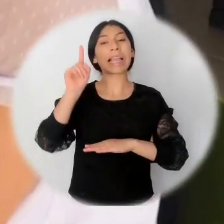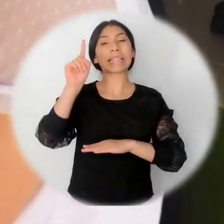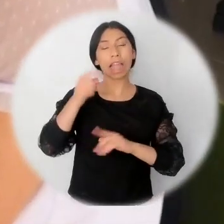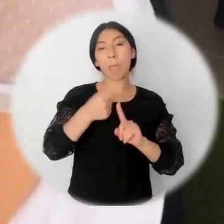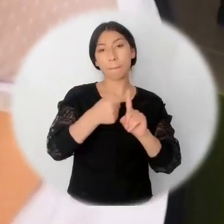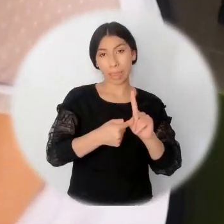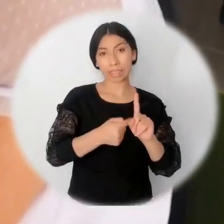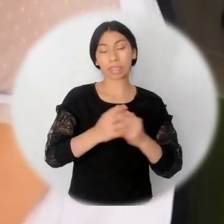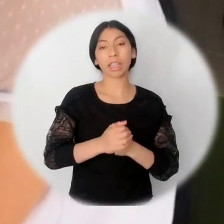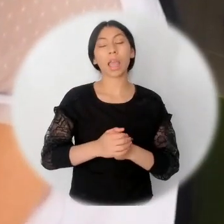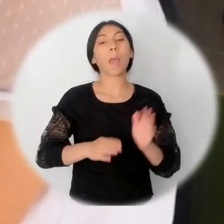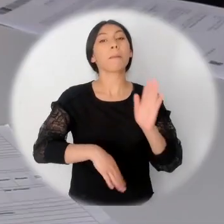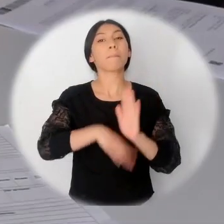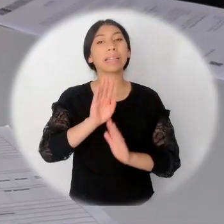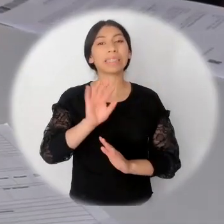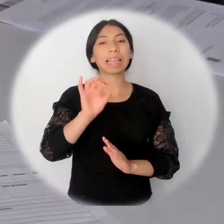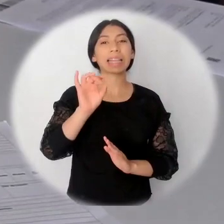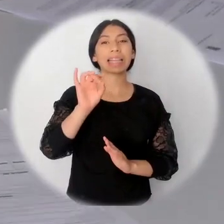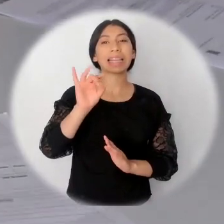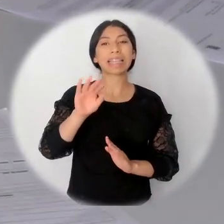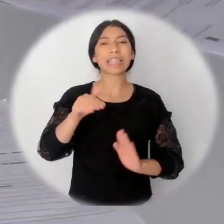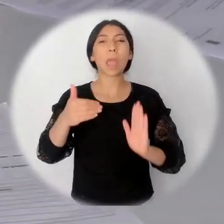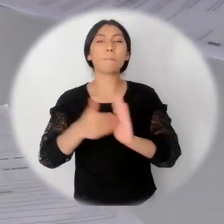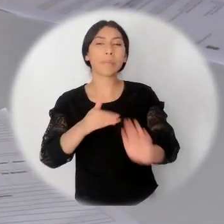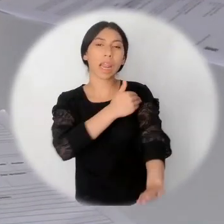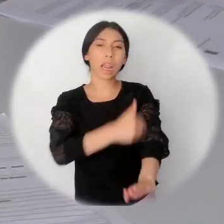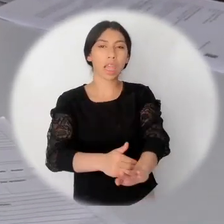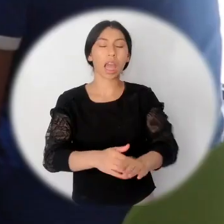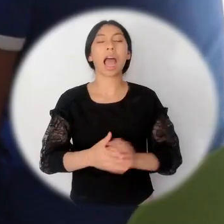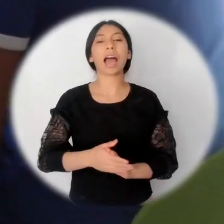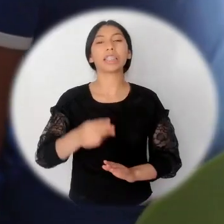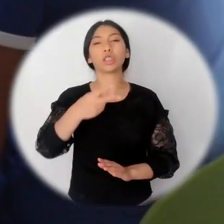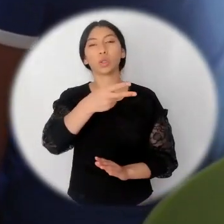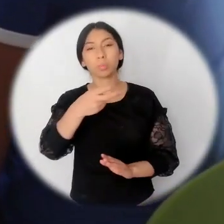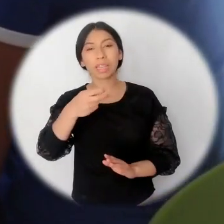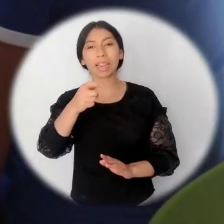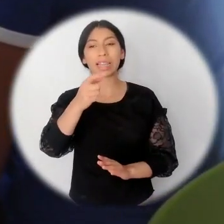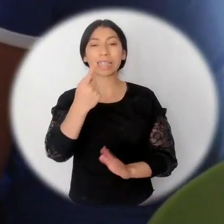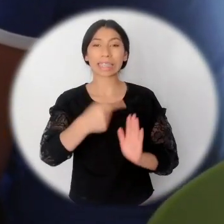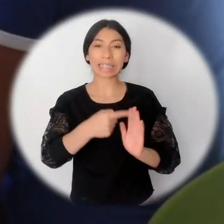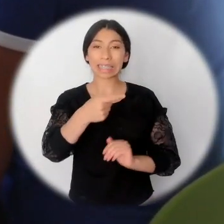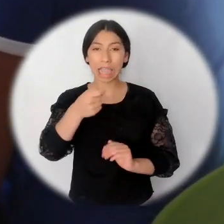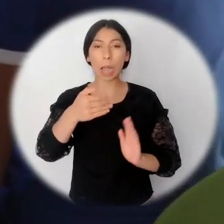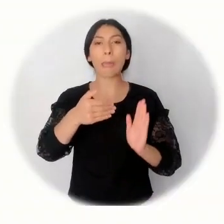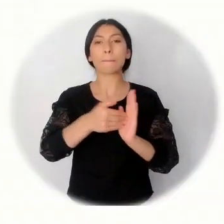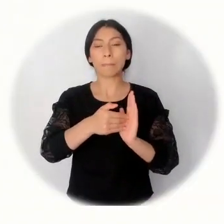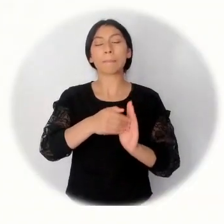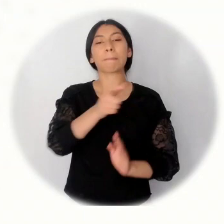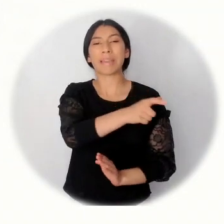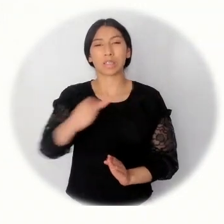durante los seis meses de la emergencia sanitaria, se han pagado más de 15 mil millones de pesos a 2.100 víctimas del conflicto.